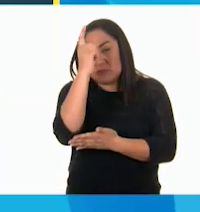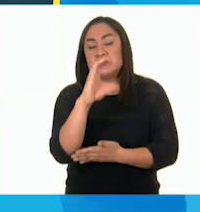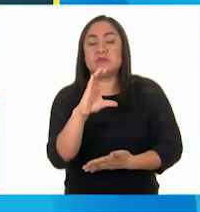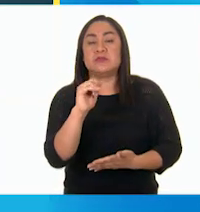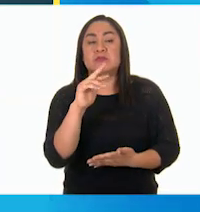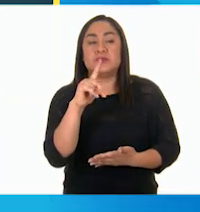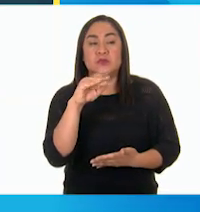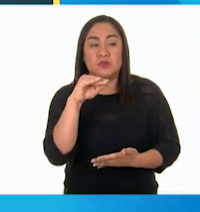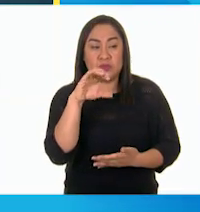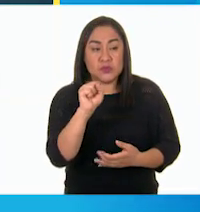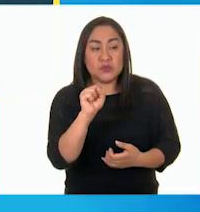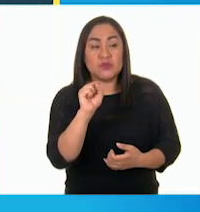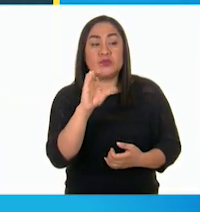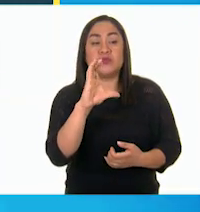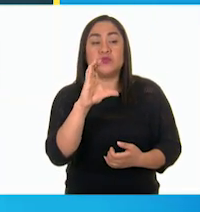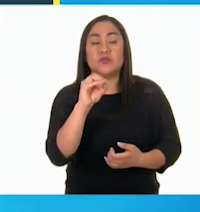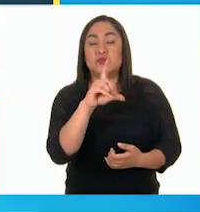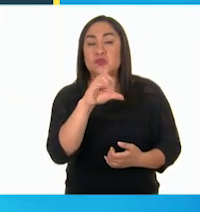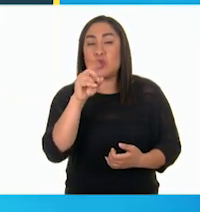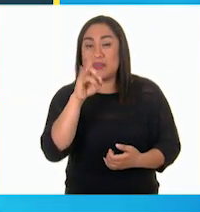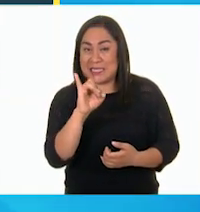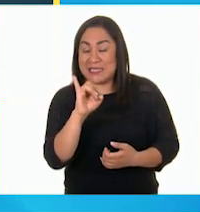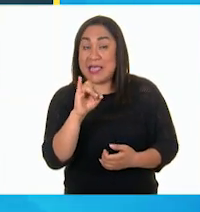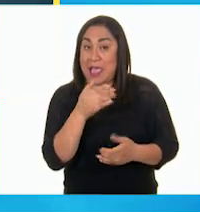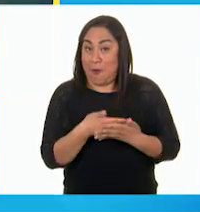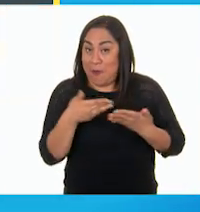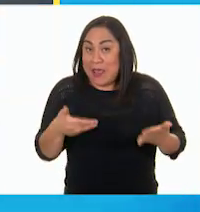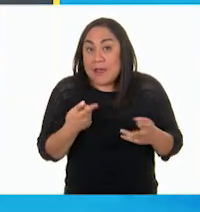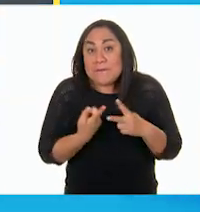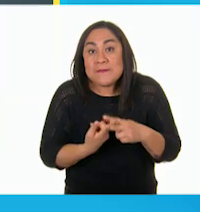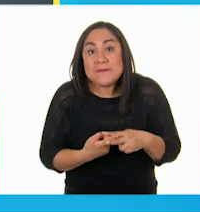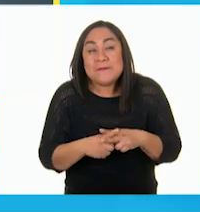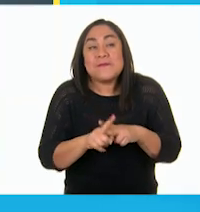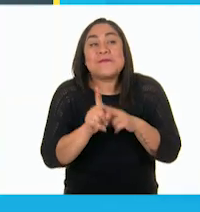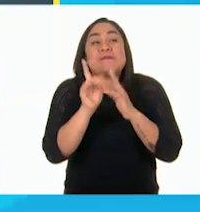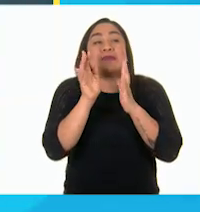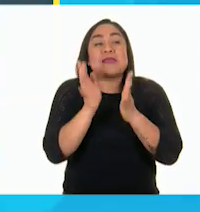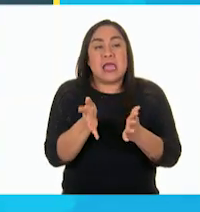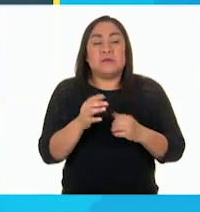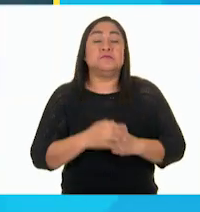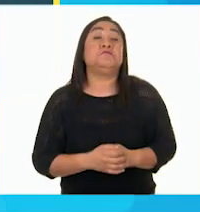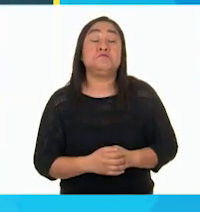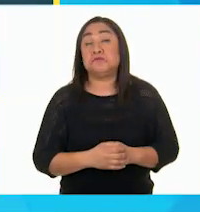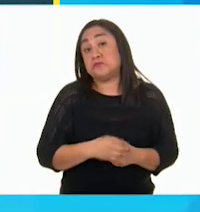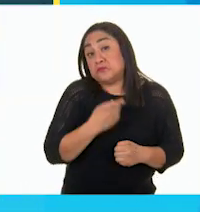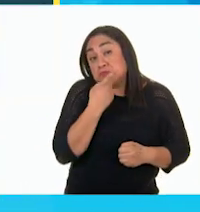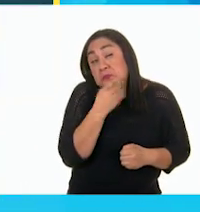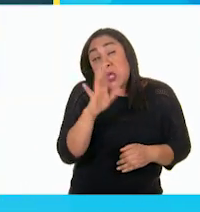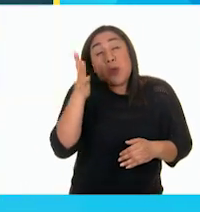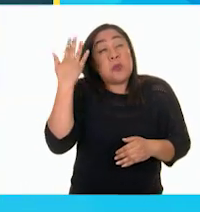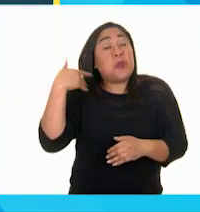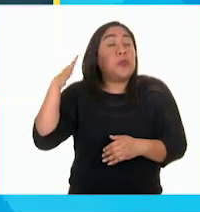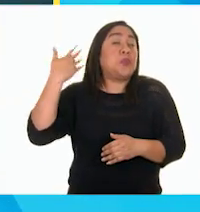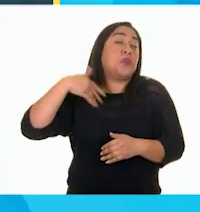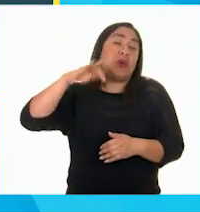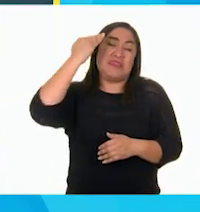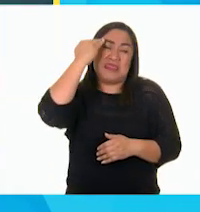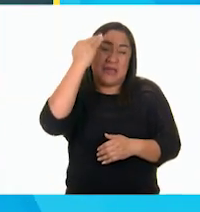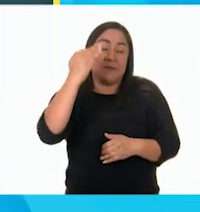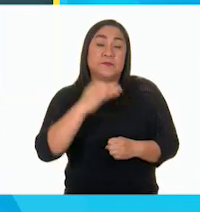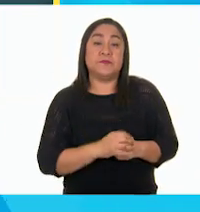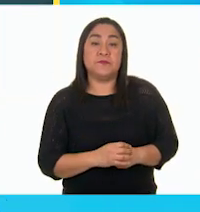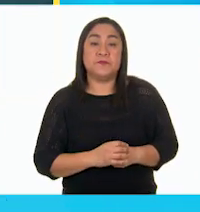Coyodi. Sin más, vamos a comenzar. Dicen que hace mucho tiempo había